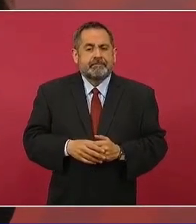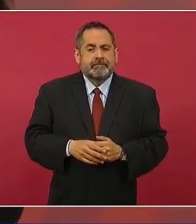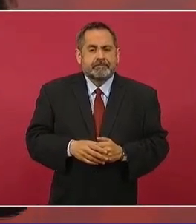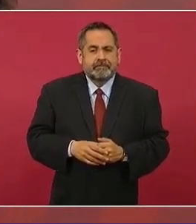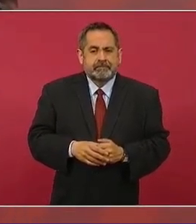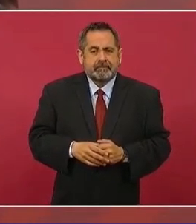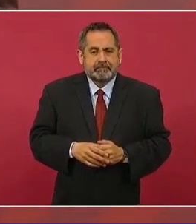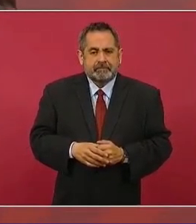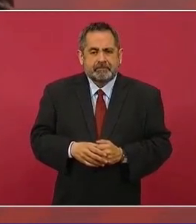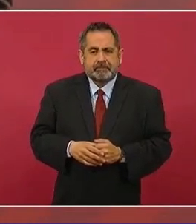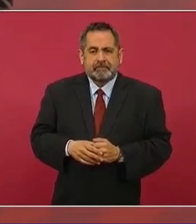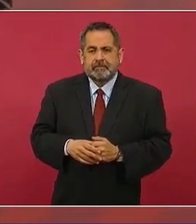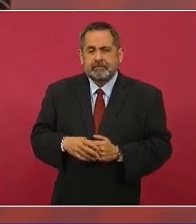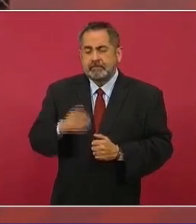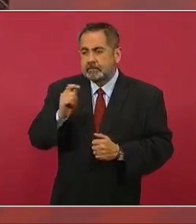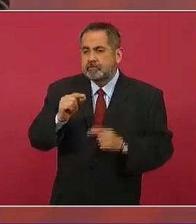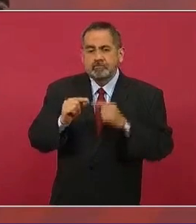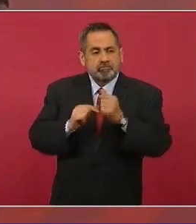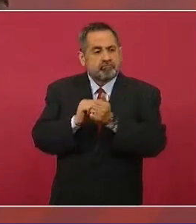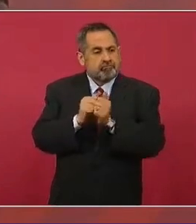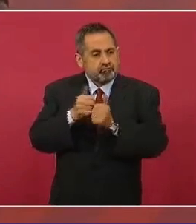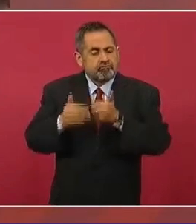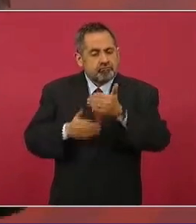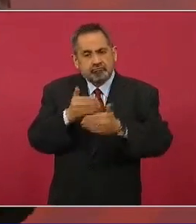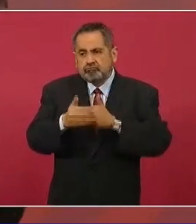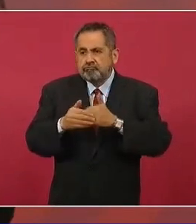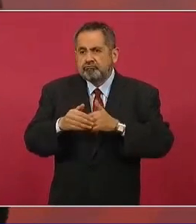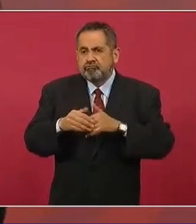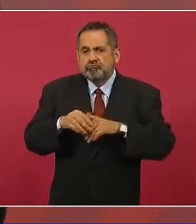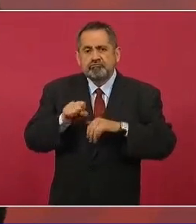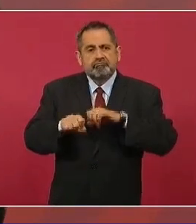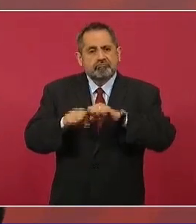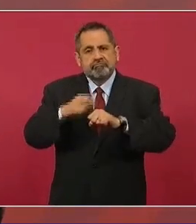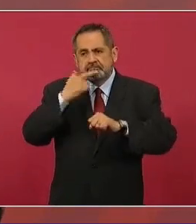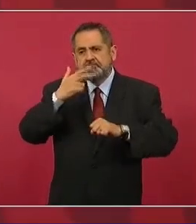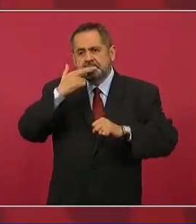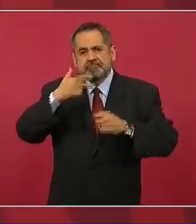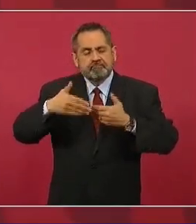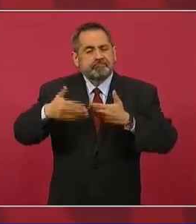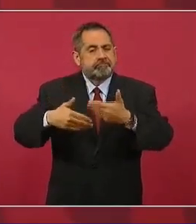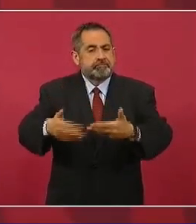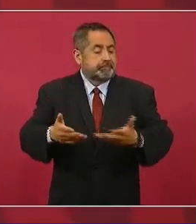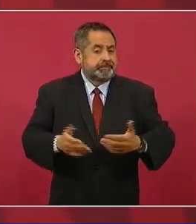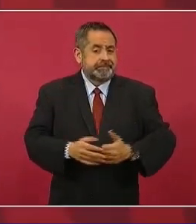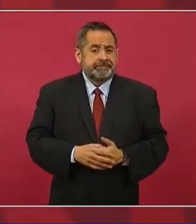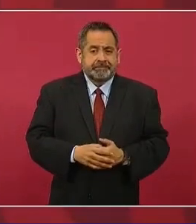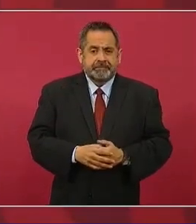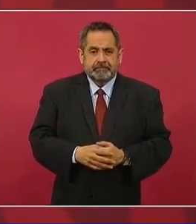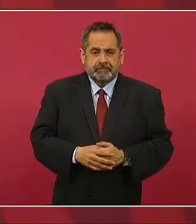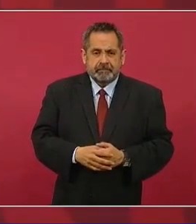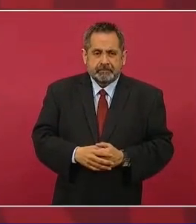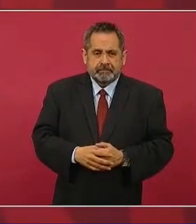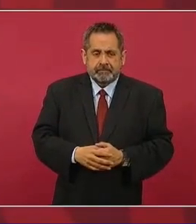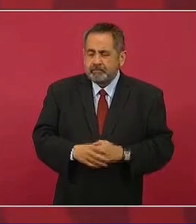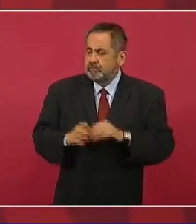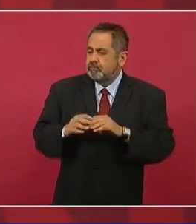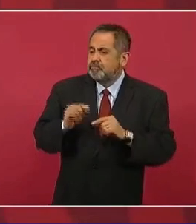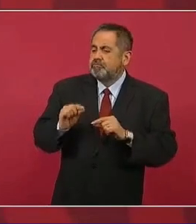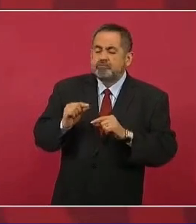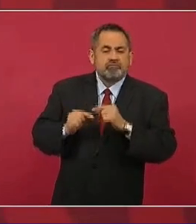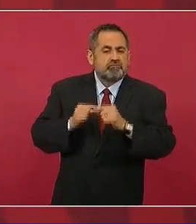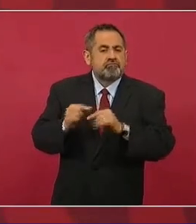con lo que se va logrando, cómo se van